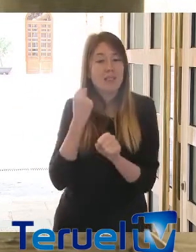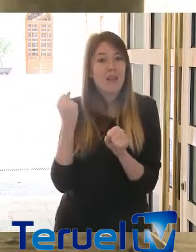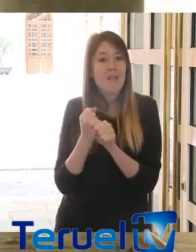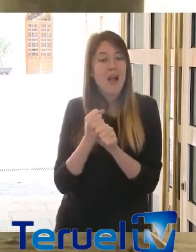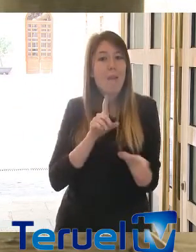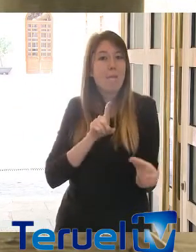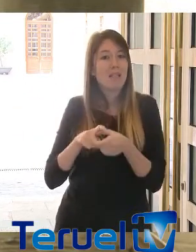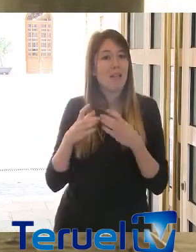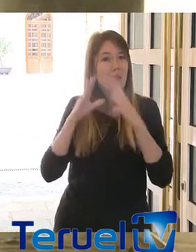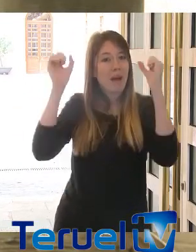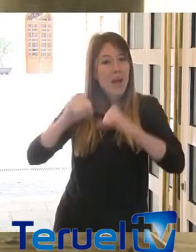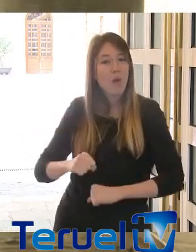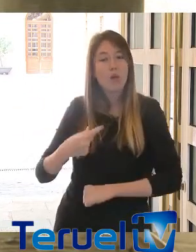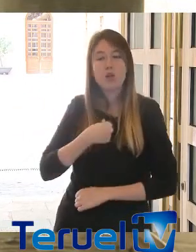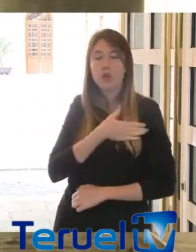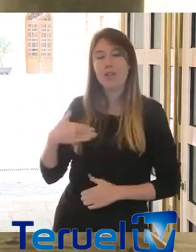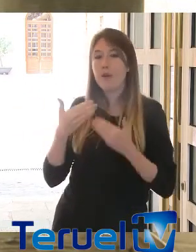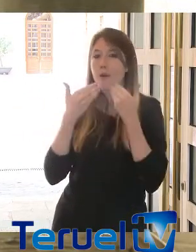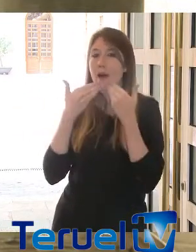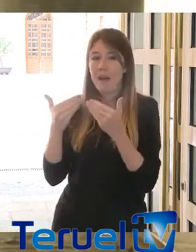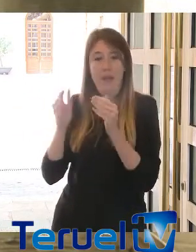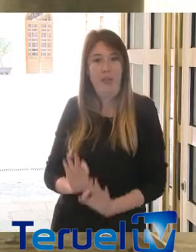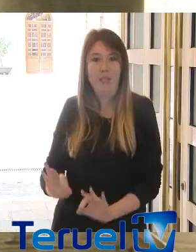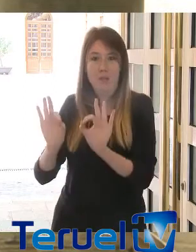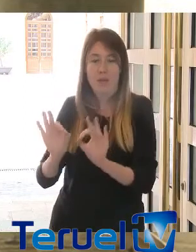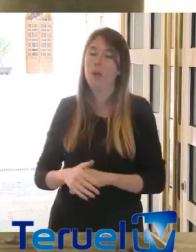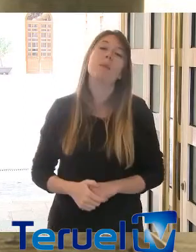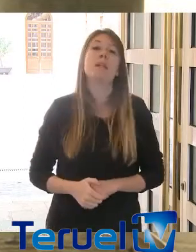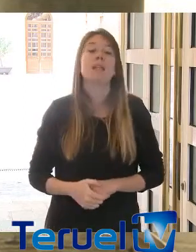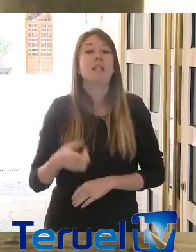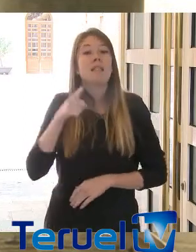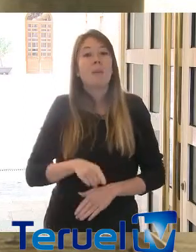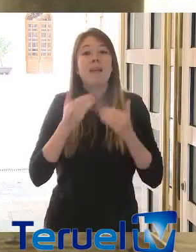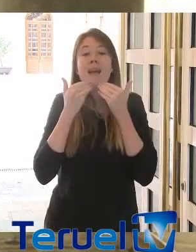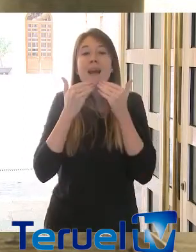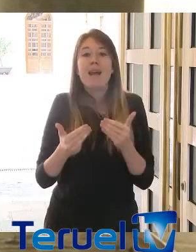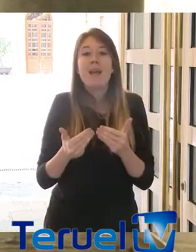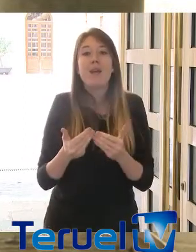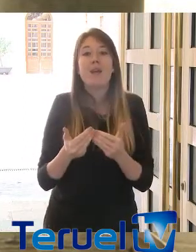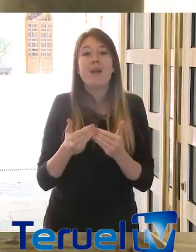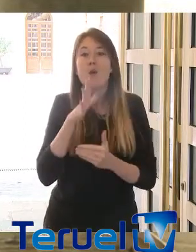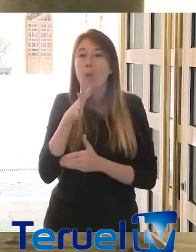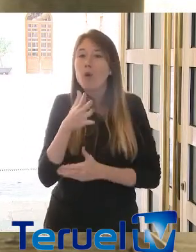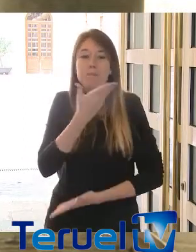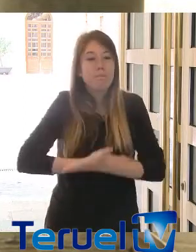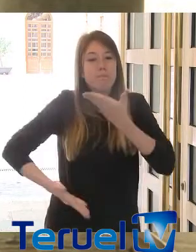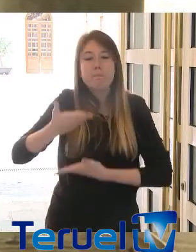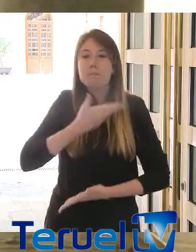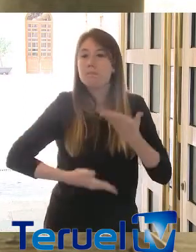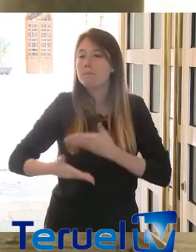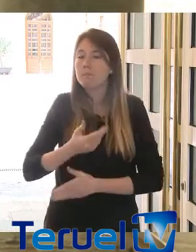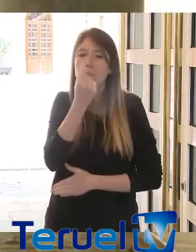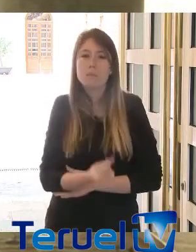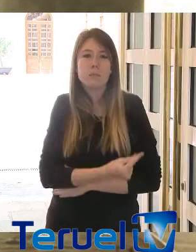unidad y de acuerdo agradezco de manera muy especial. Igual que agradezco hasta qué punto existe una complementariedad activa y